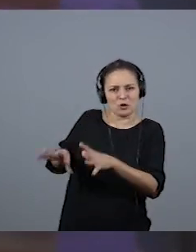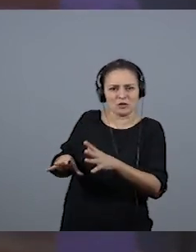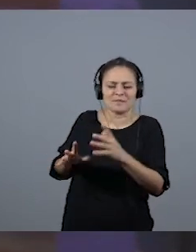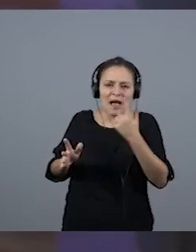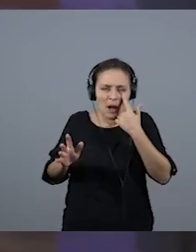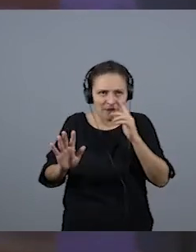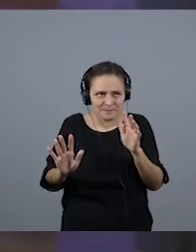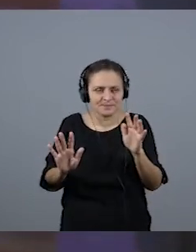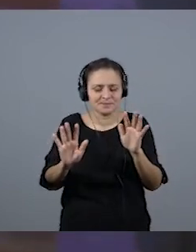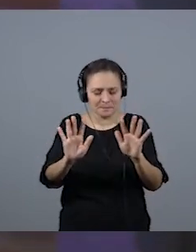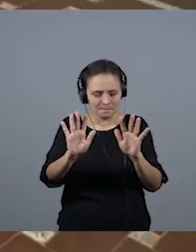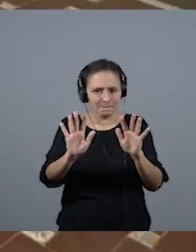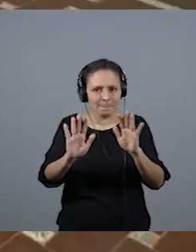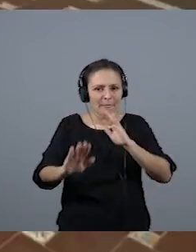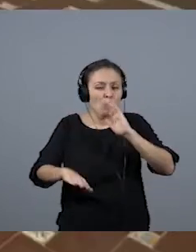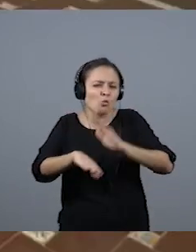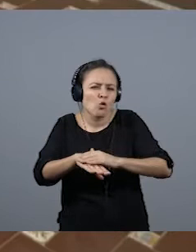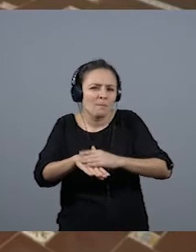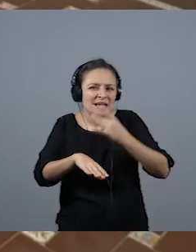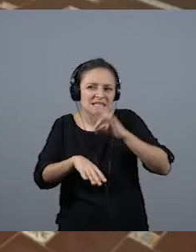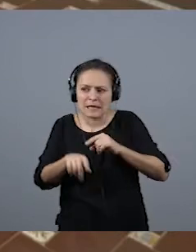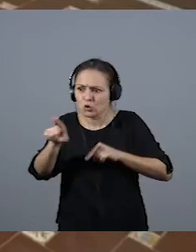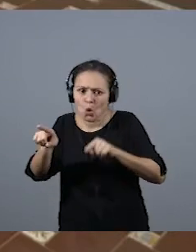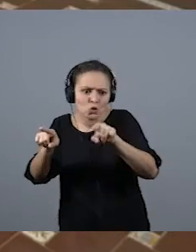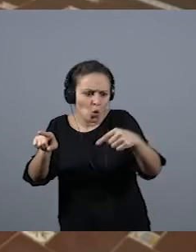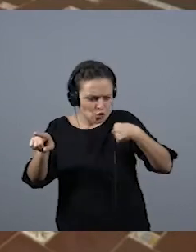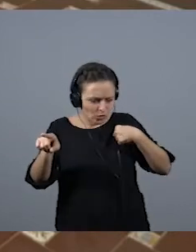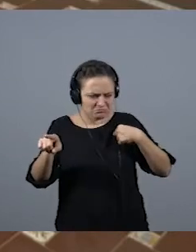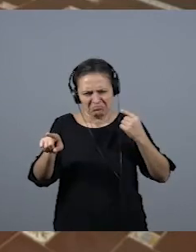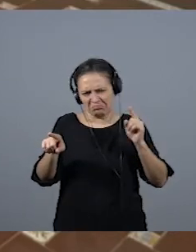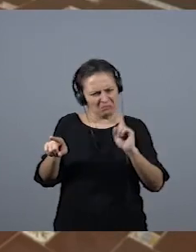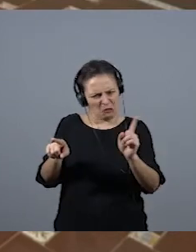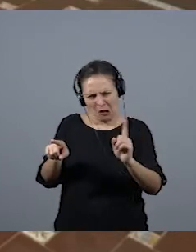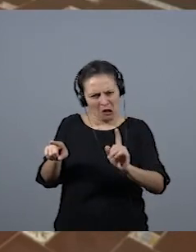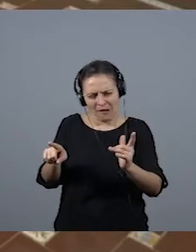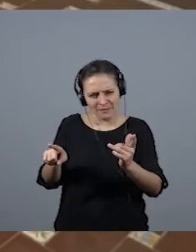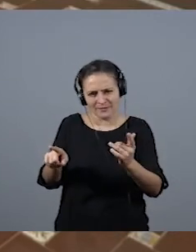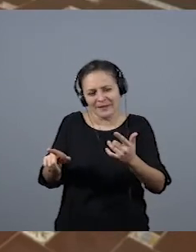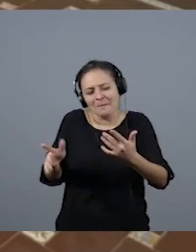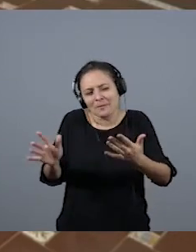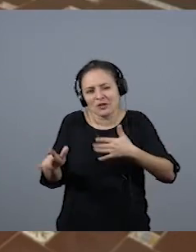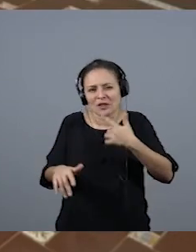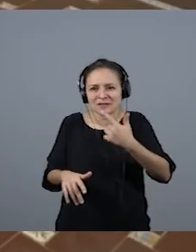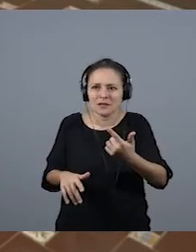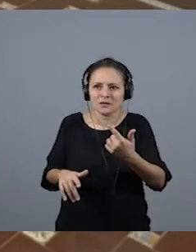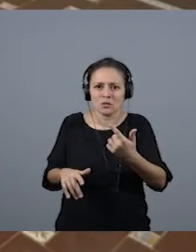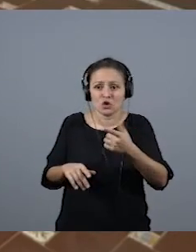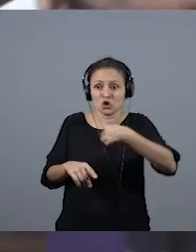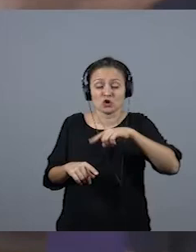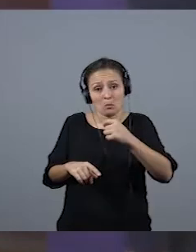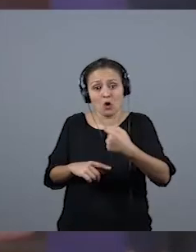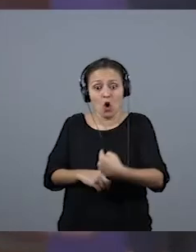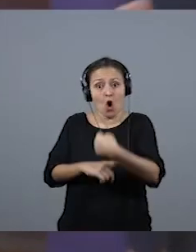A ver, no es culpabilizar a nadie, pero sí que nos hemos visto obligadas, ¿vale?